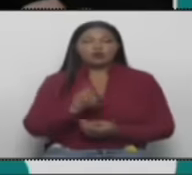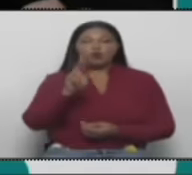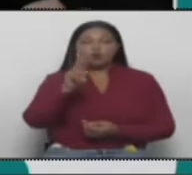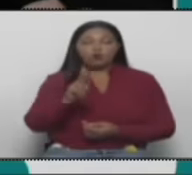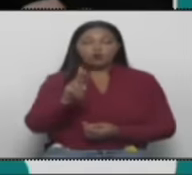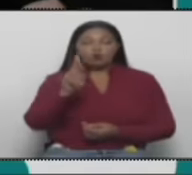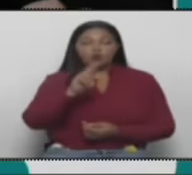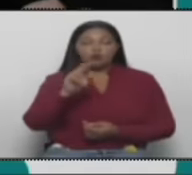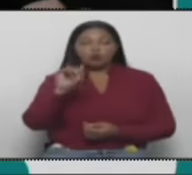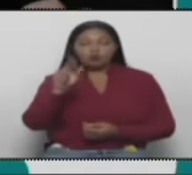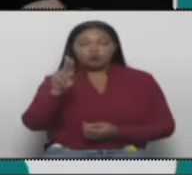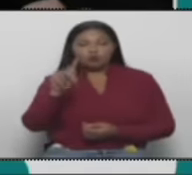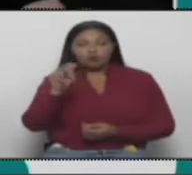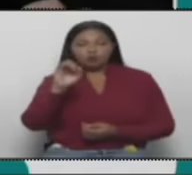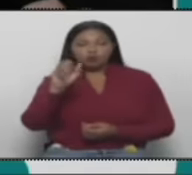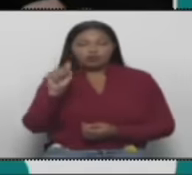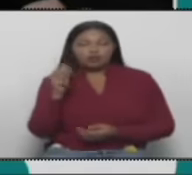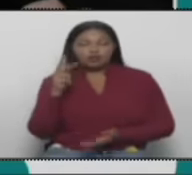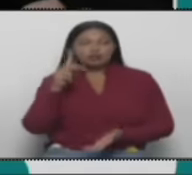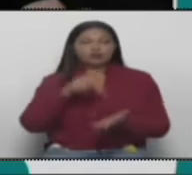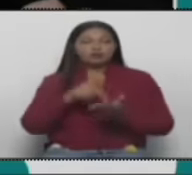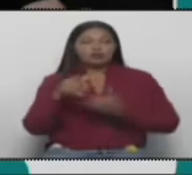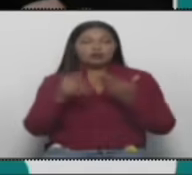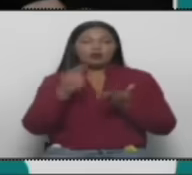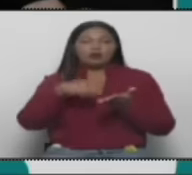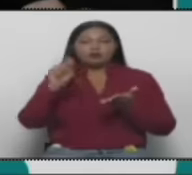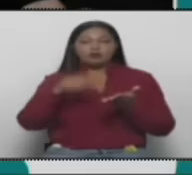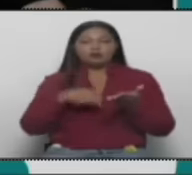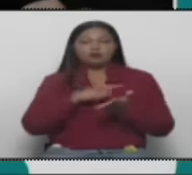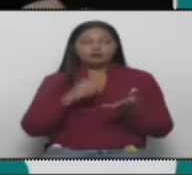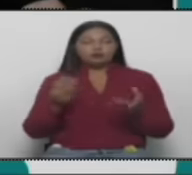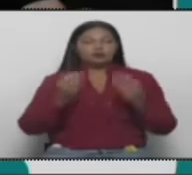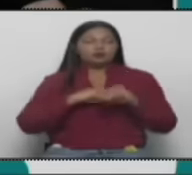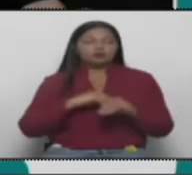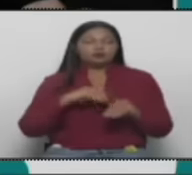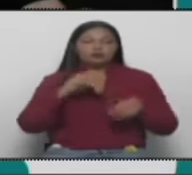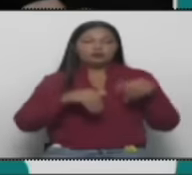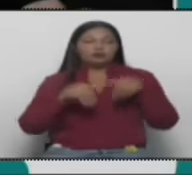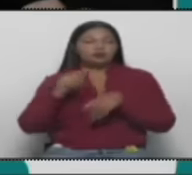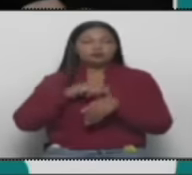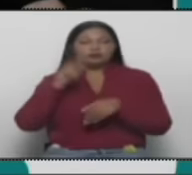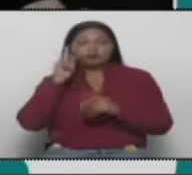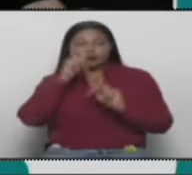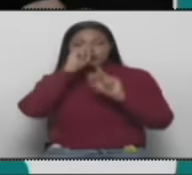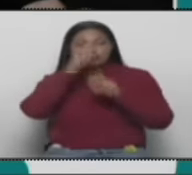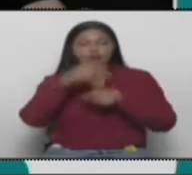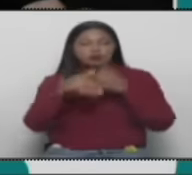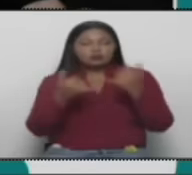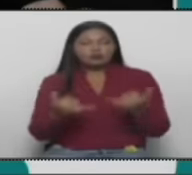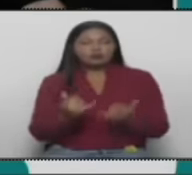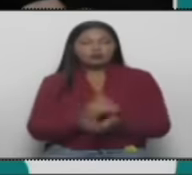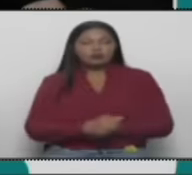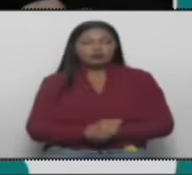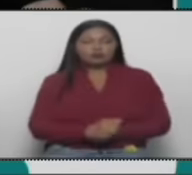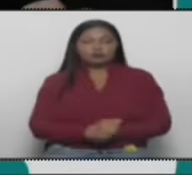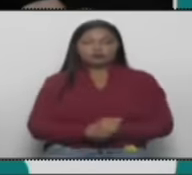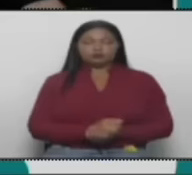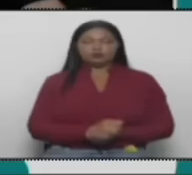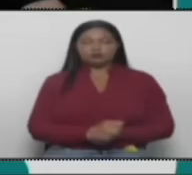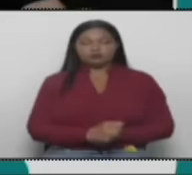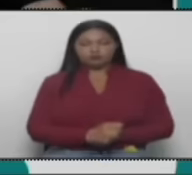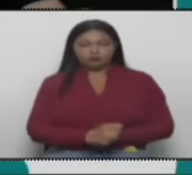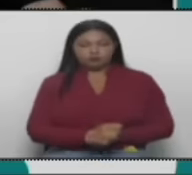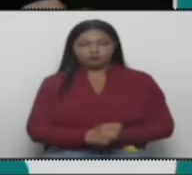asistió a la firma del acuerdo electoral de reconocimiento de las elecciones, pues